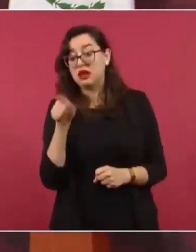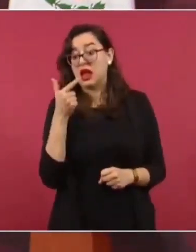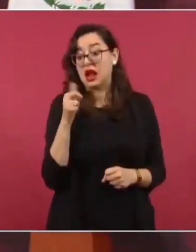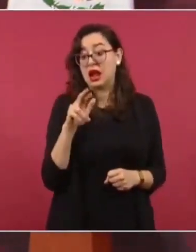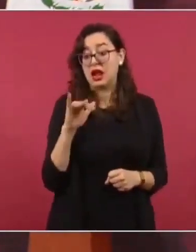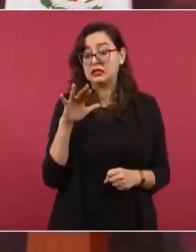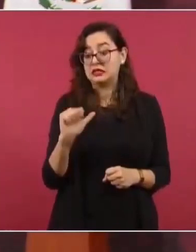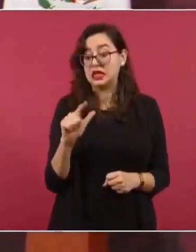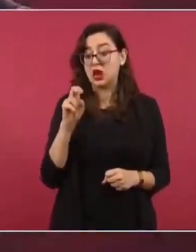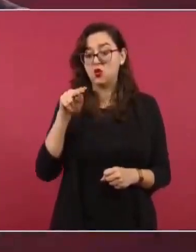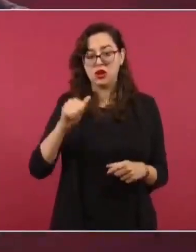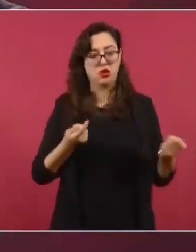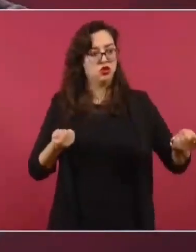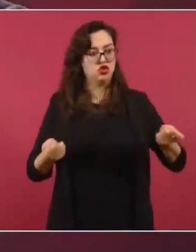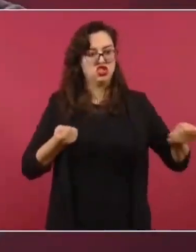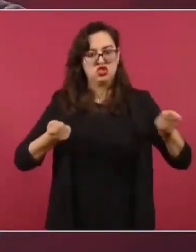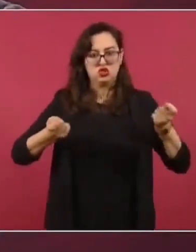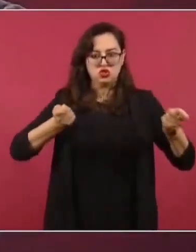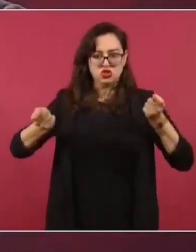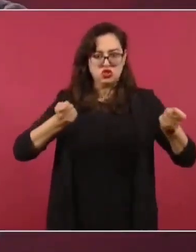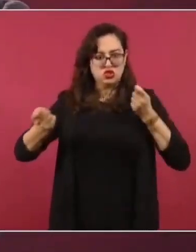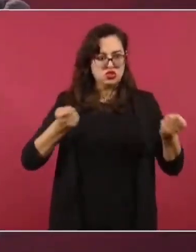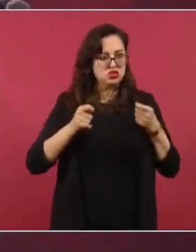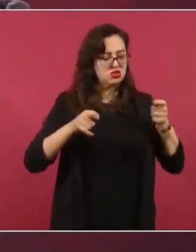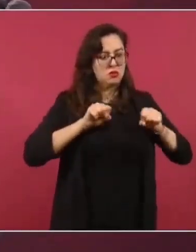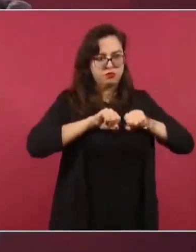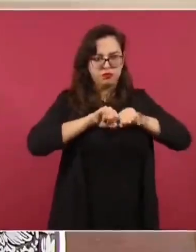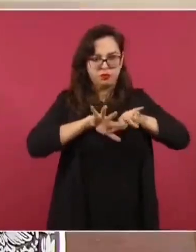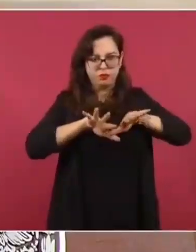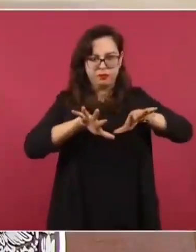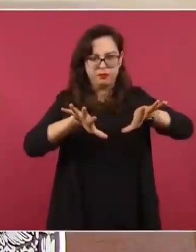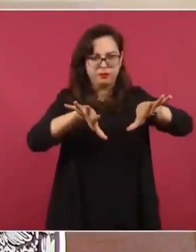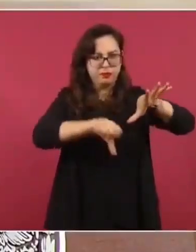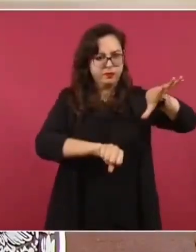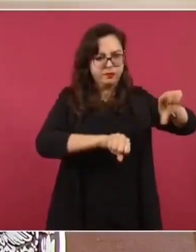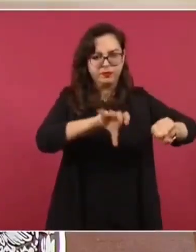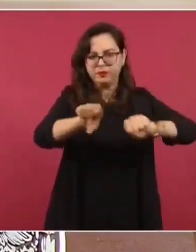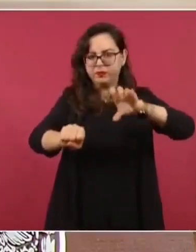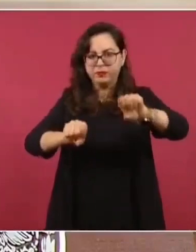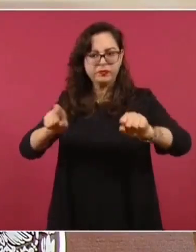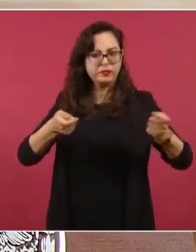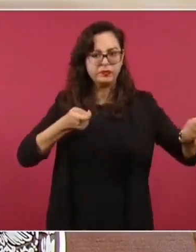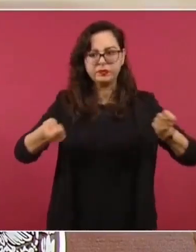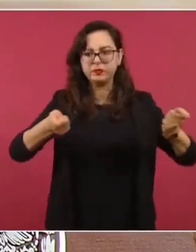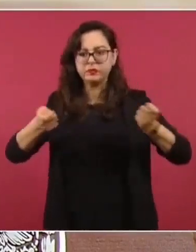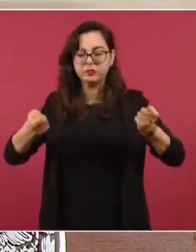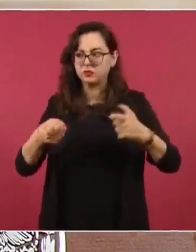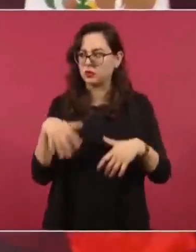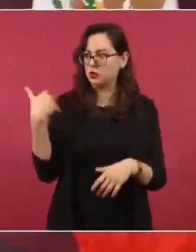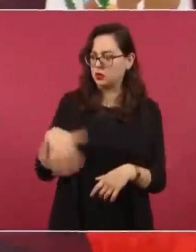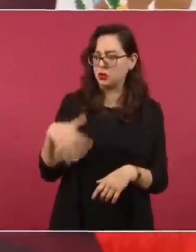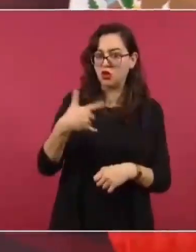poder omnímodo, se convirtió en un hombre